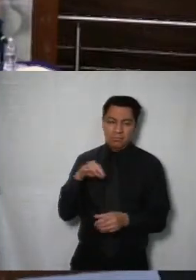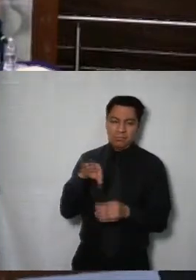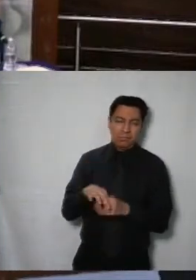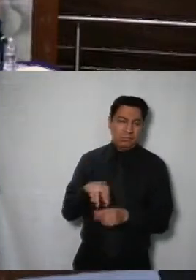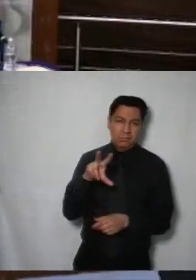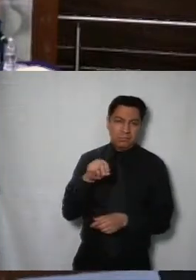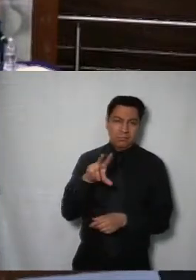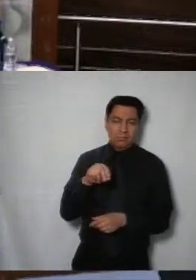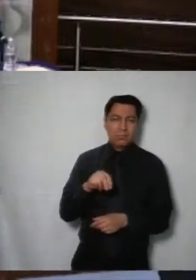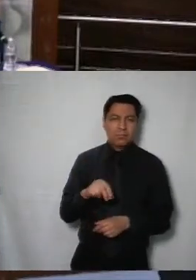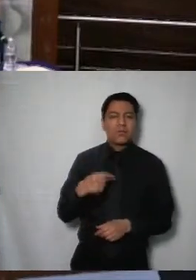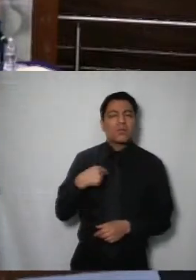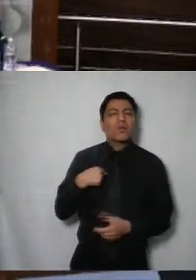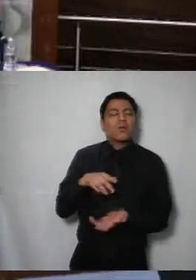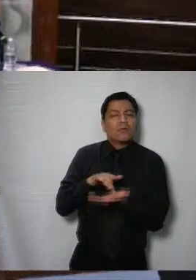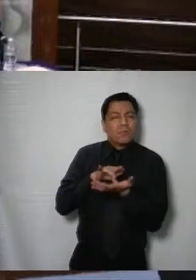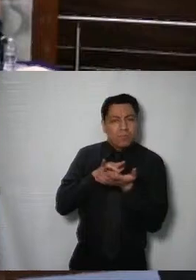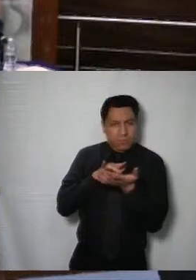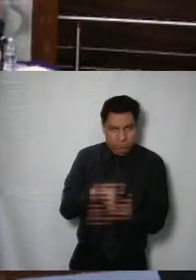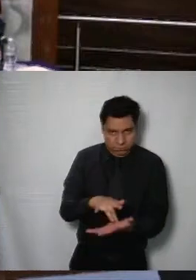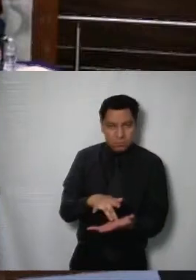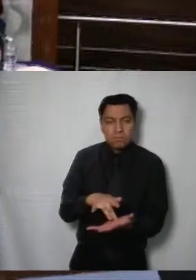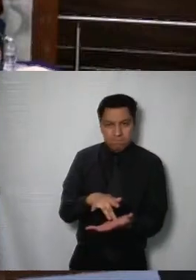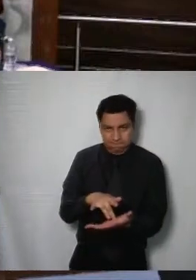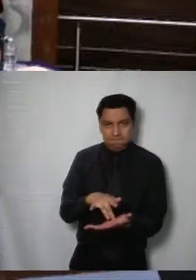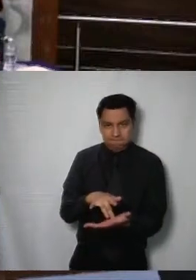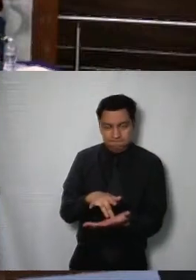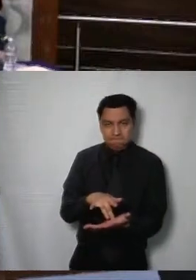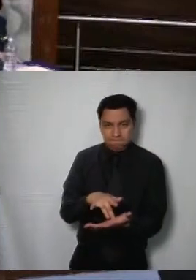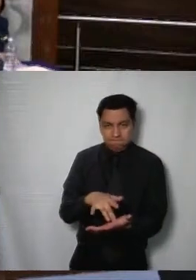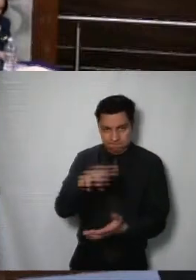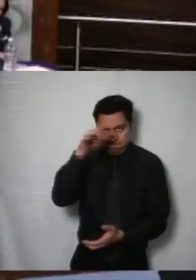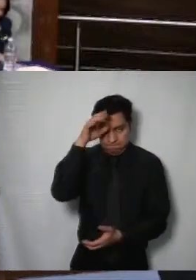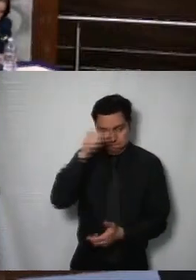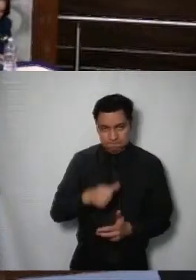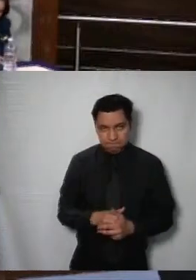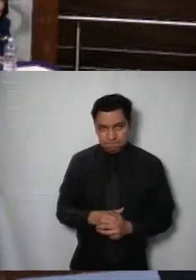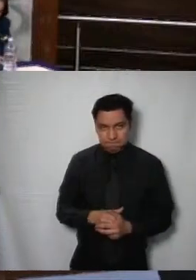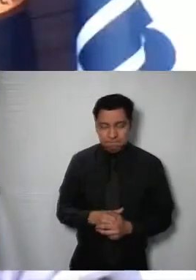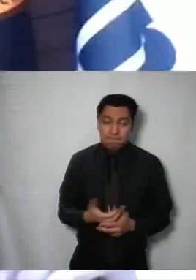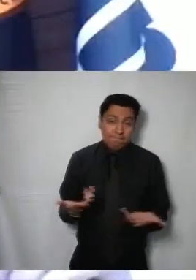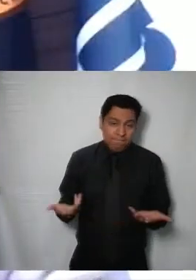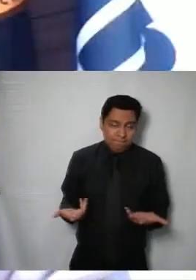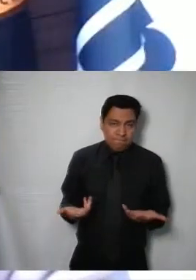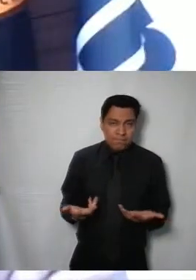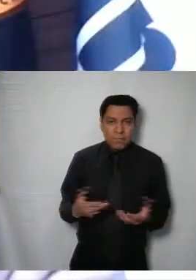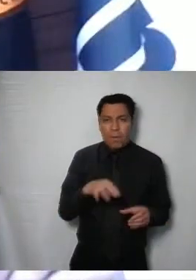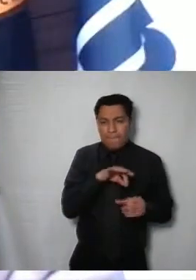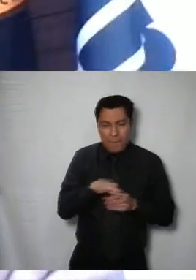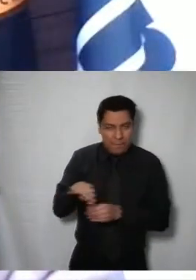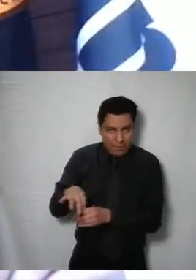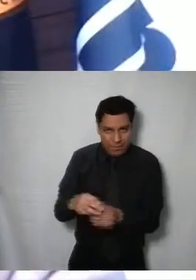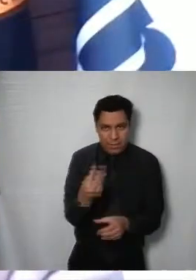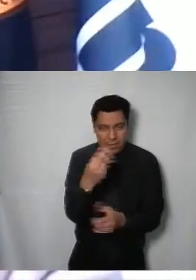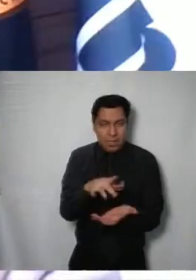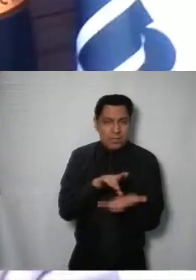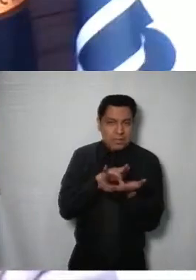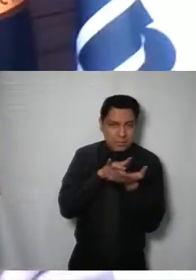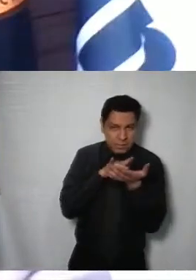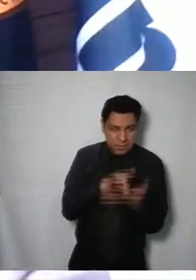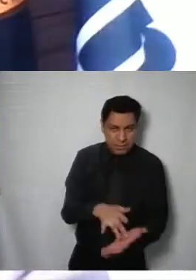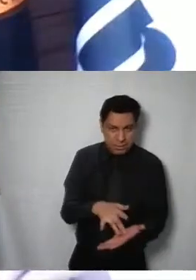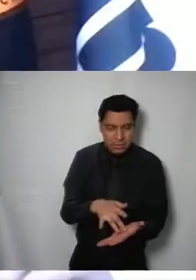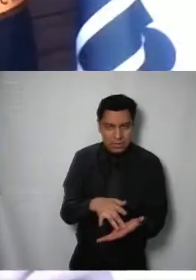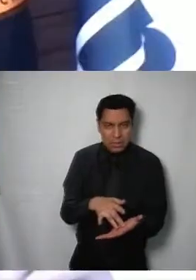comisionado Guerrero a favor y emite un voto concurrente en consecuencia se aprueba por mayoría de tres votos a